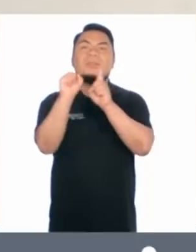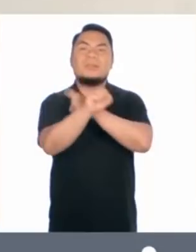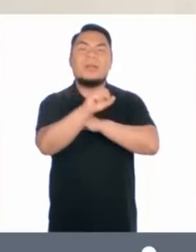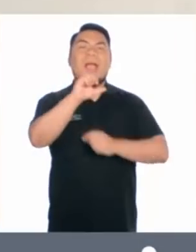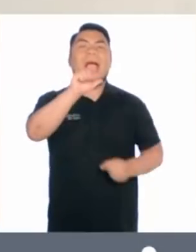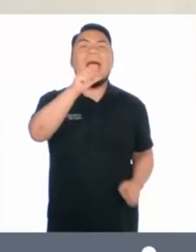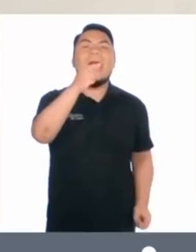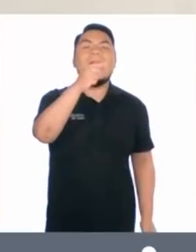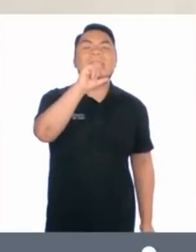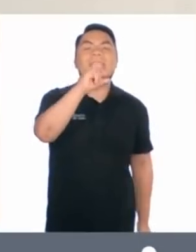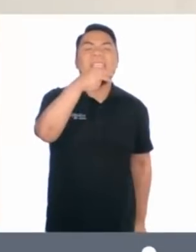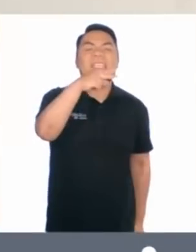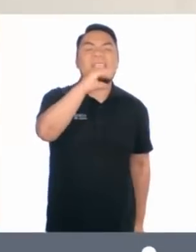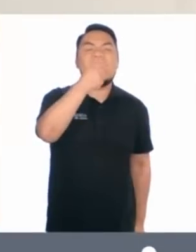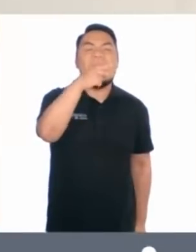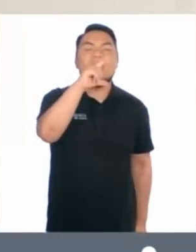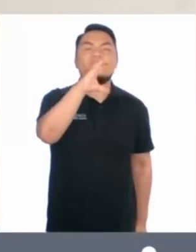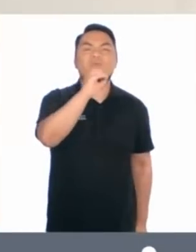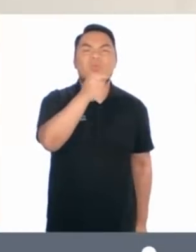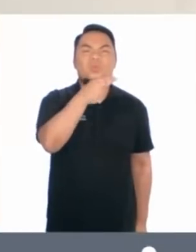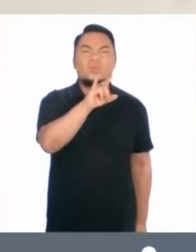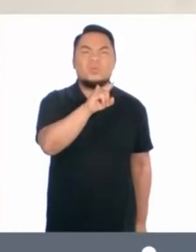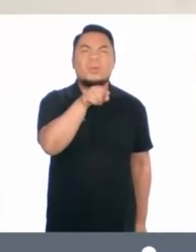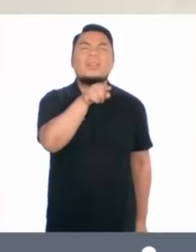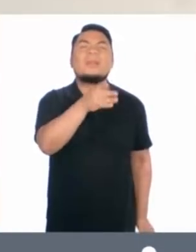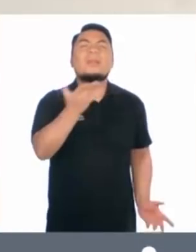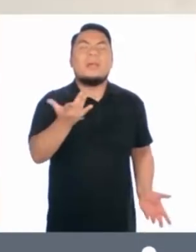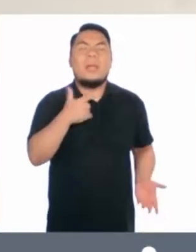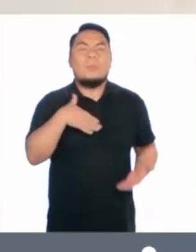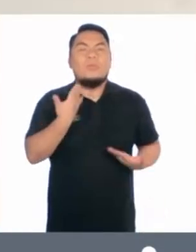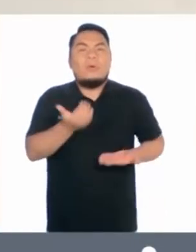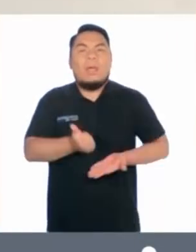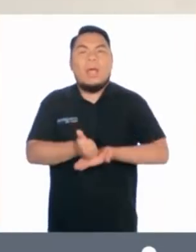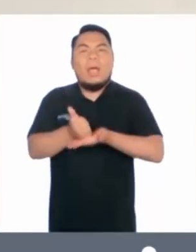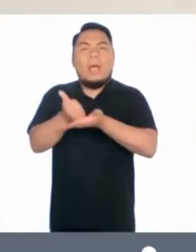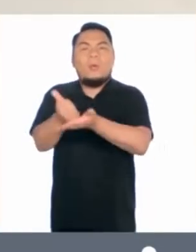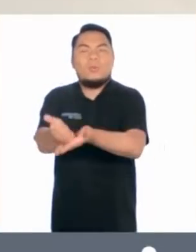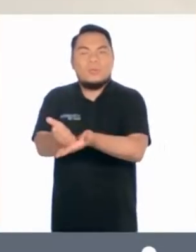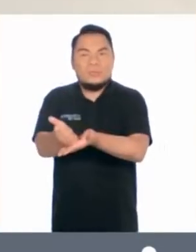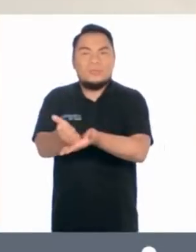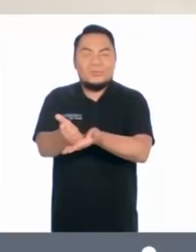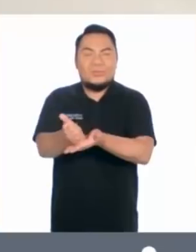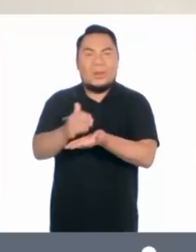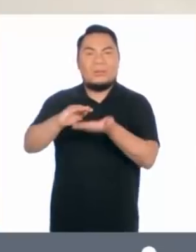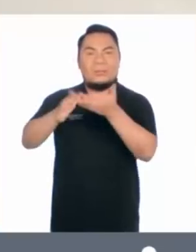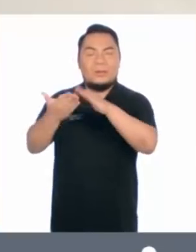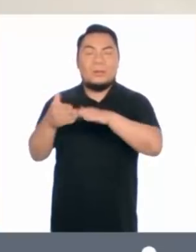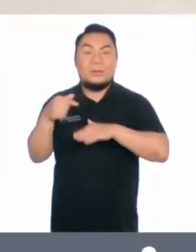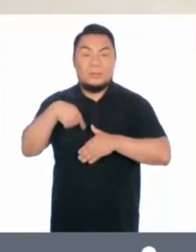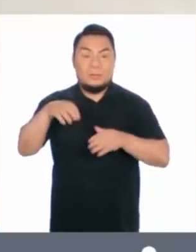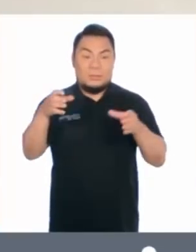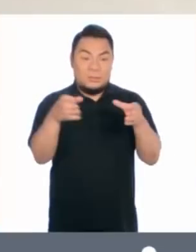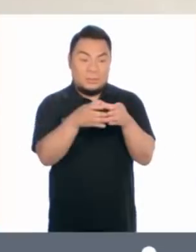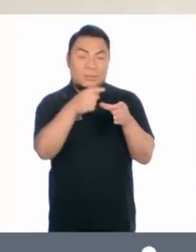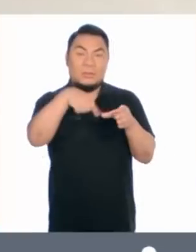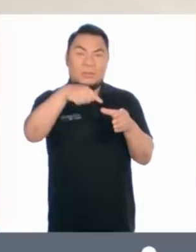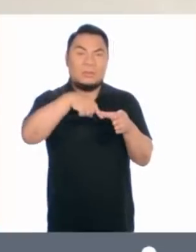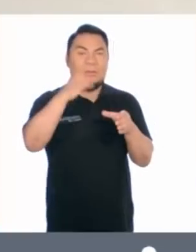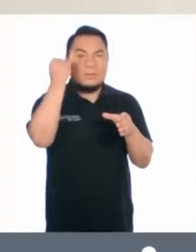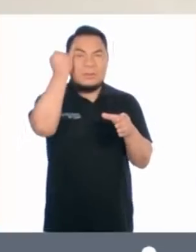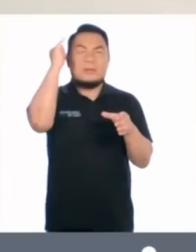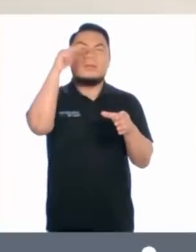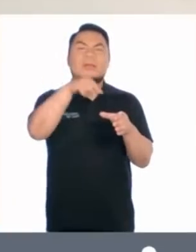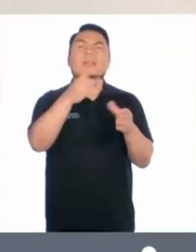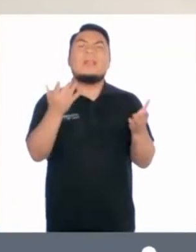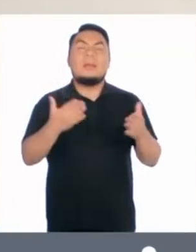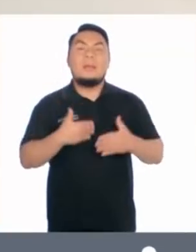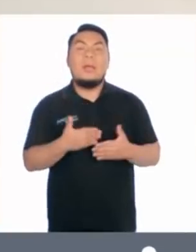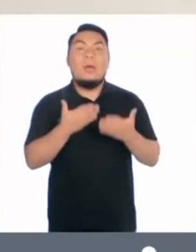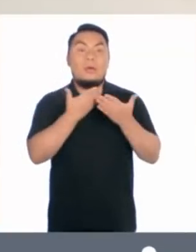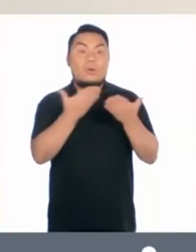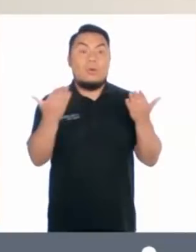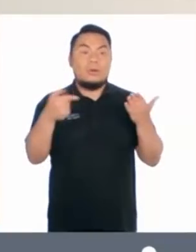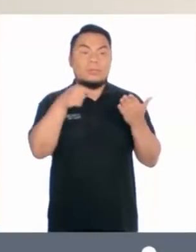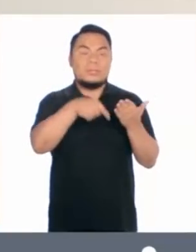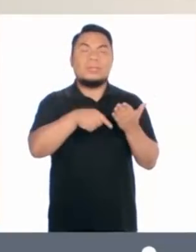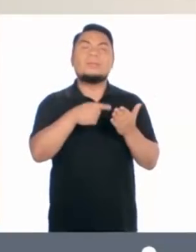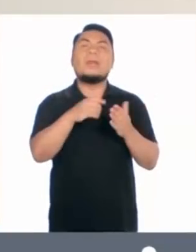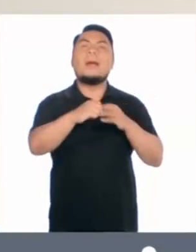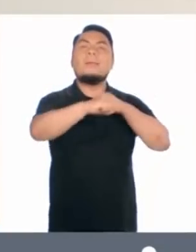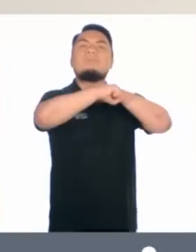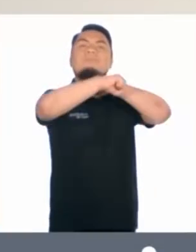social Aguillancho. Merchandising solidario. Nosotras creamos Merchandising, que son objetos